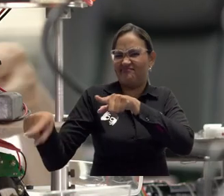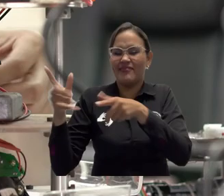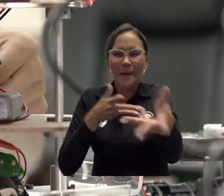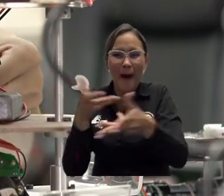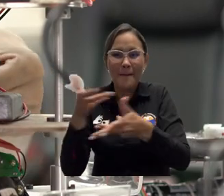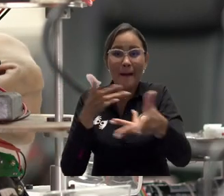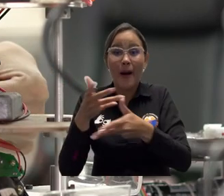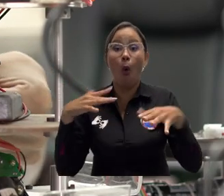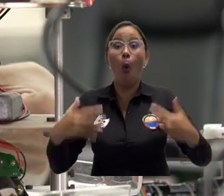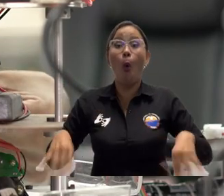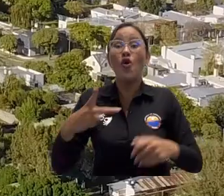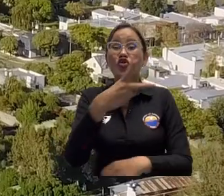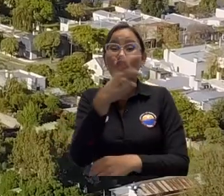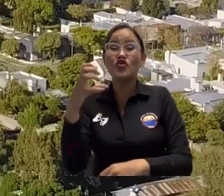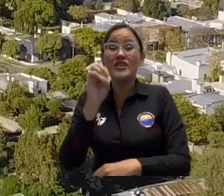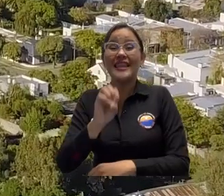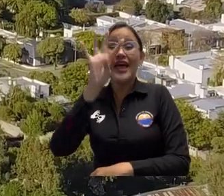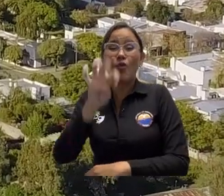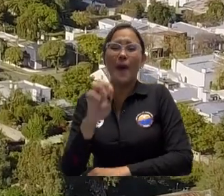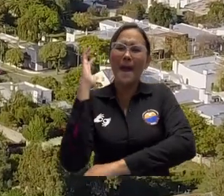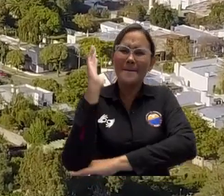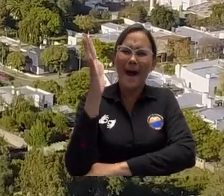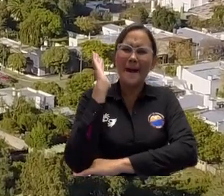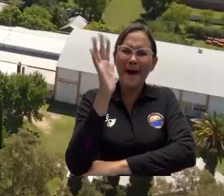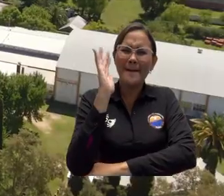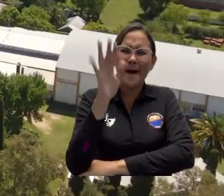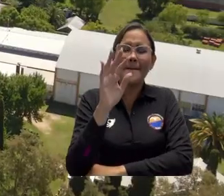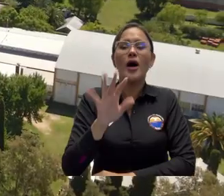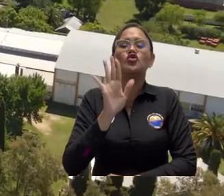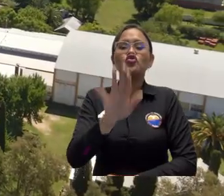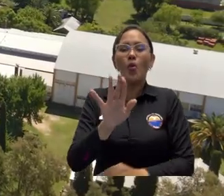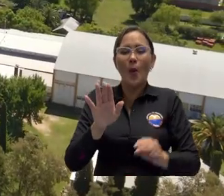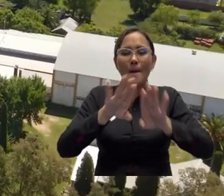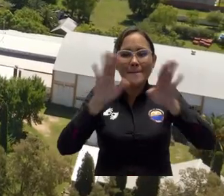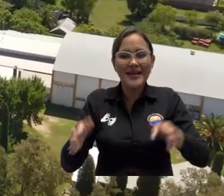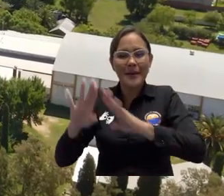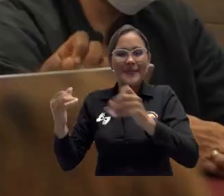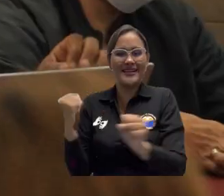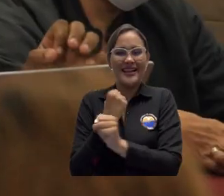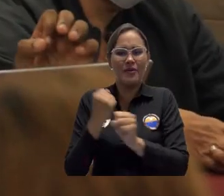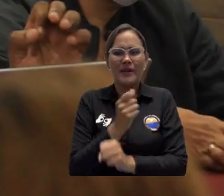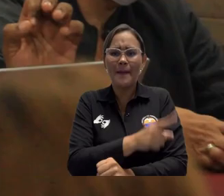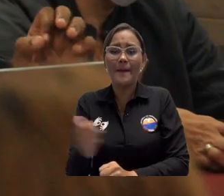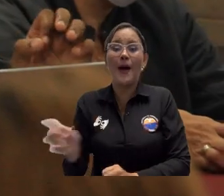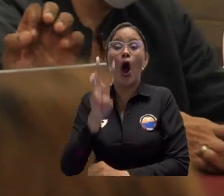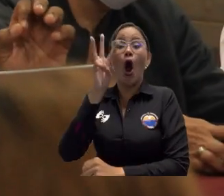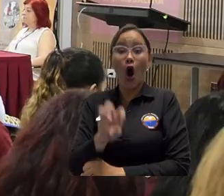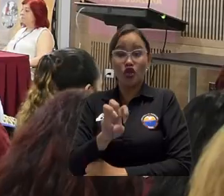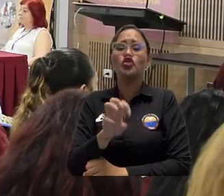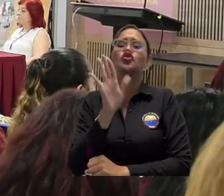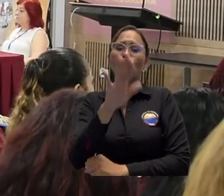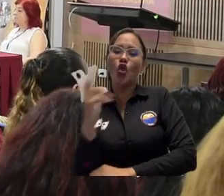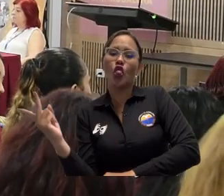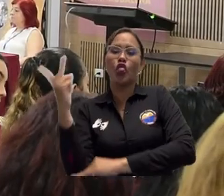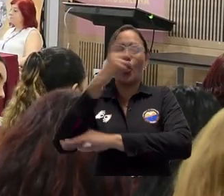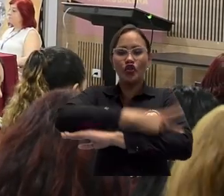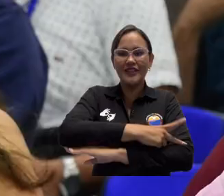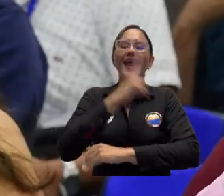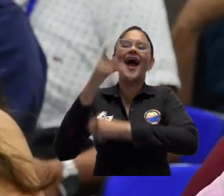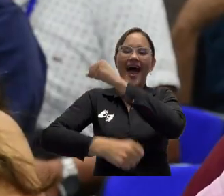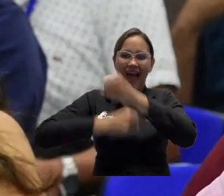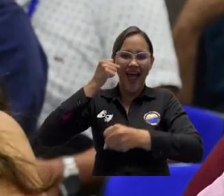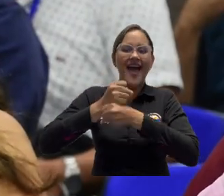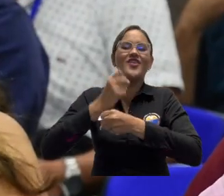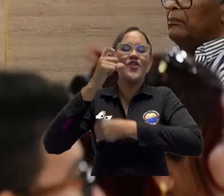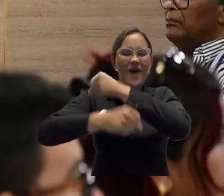abordados en 209 ponencias distribuidas en 28 mesas de trabajo durante dos días que se extendió este evento realizado